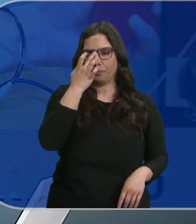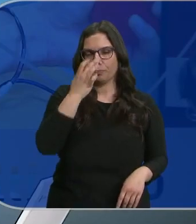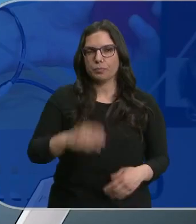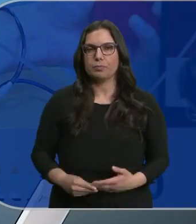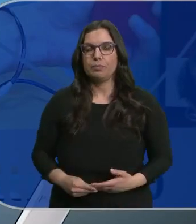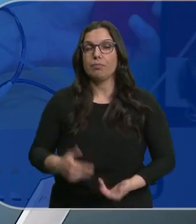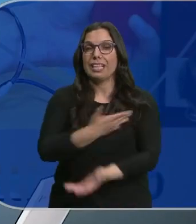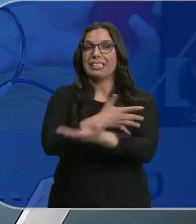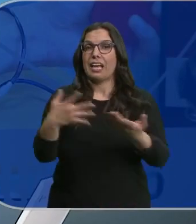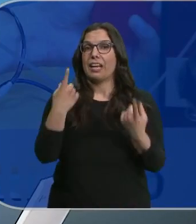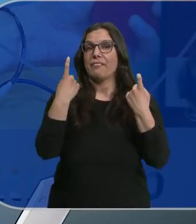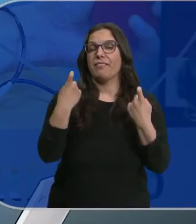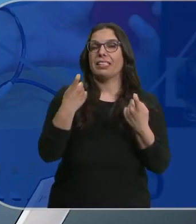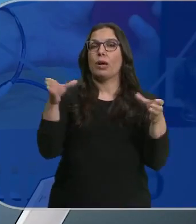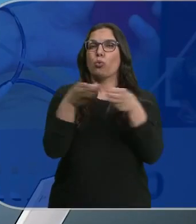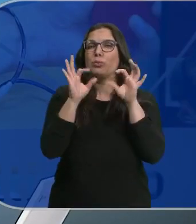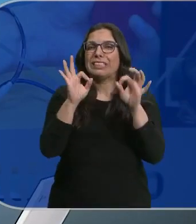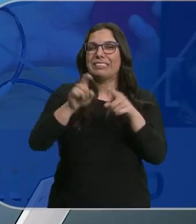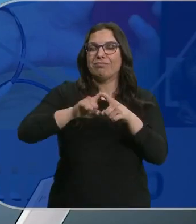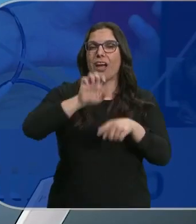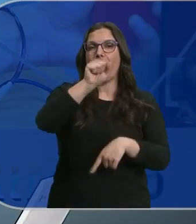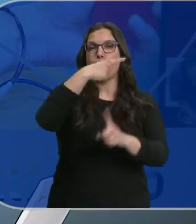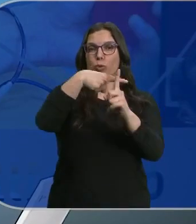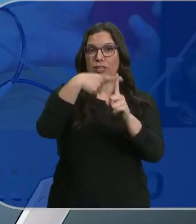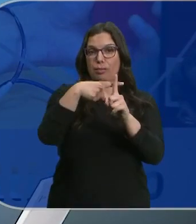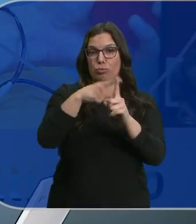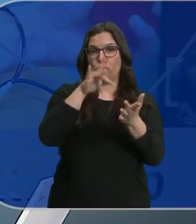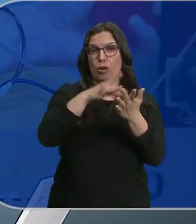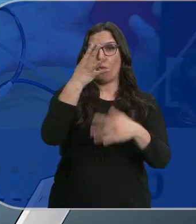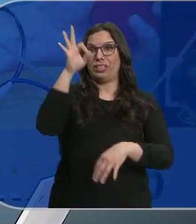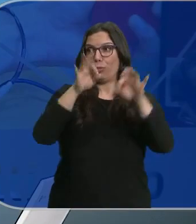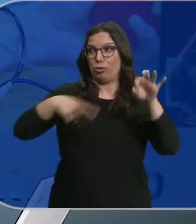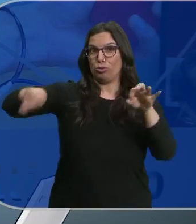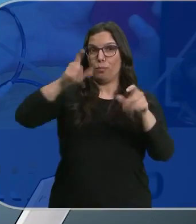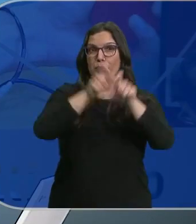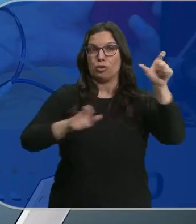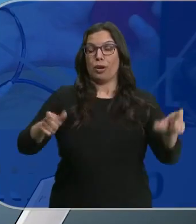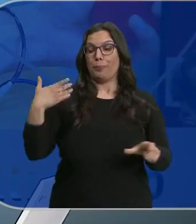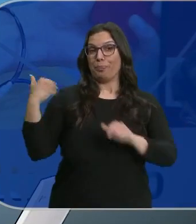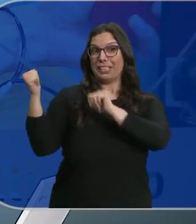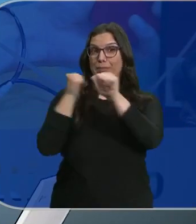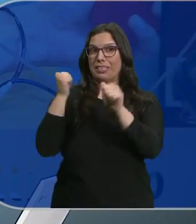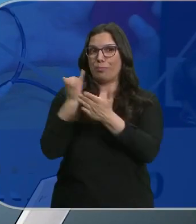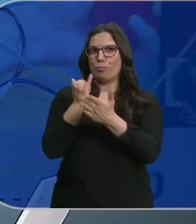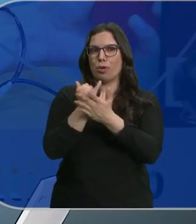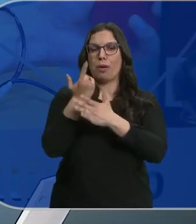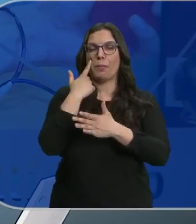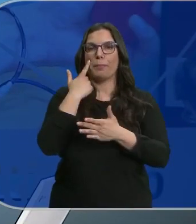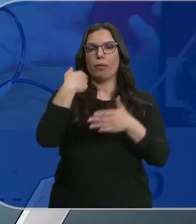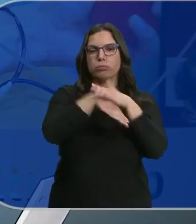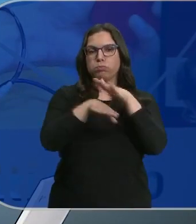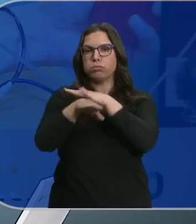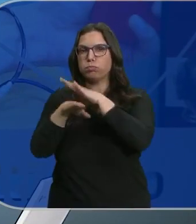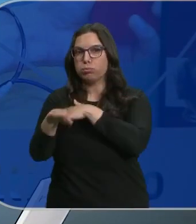Sigue faltando sangre del grupo A positivo, que comparte el 40% de la población. La Semana Santa ha sido una prueba para las reservas de tres